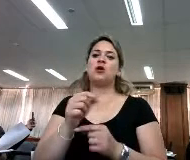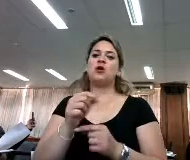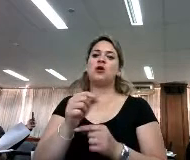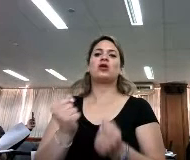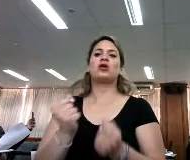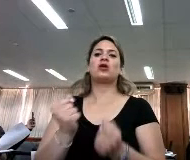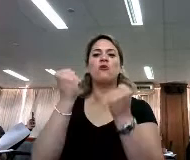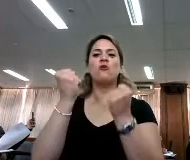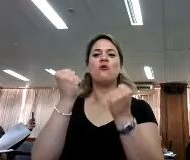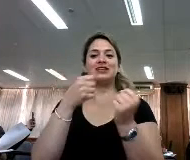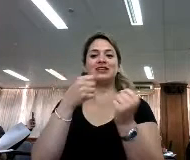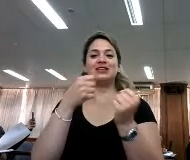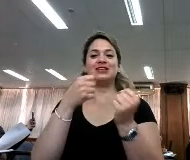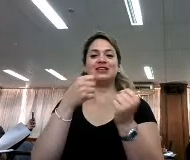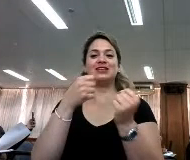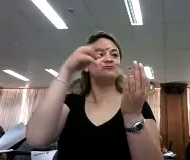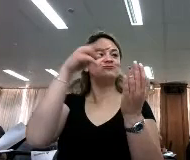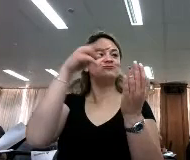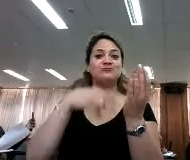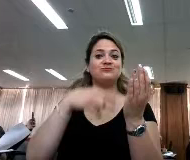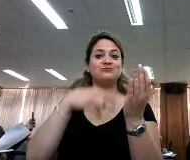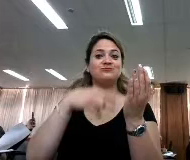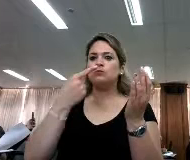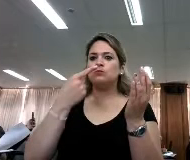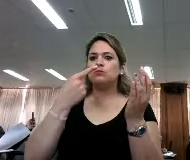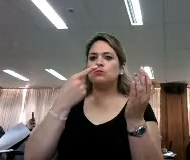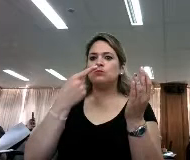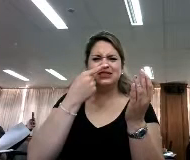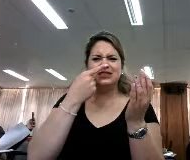aquí está leyendo y además hacen cosas súper interesantes en audiolibros.